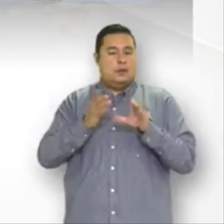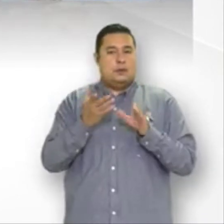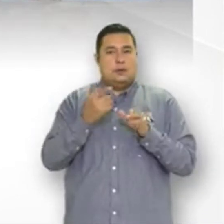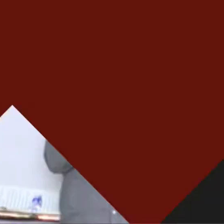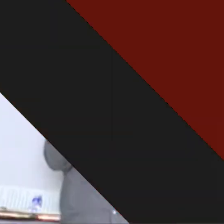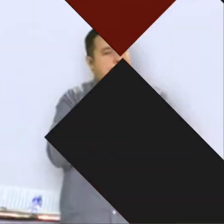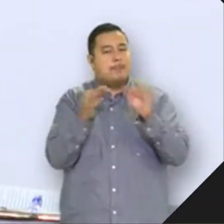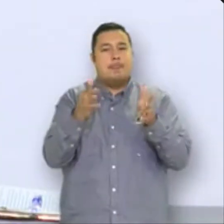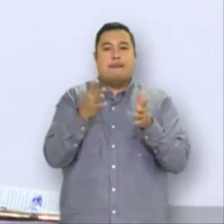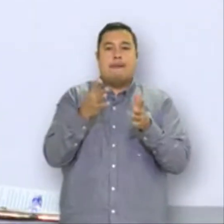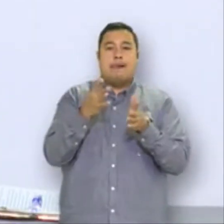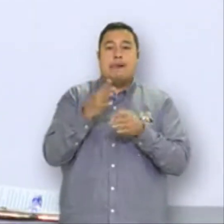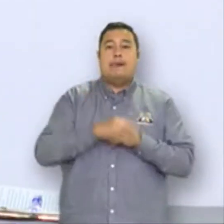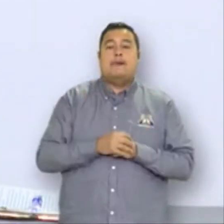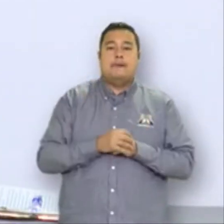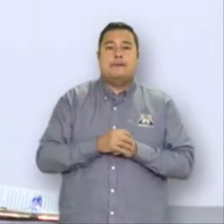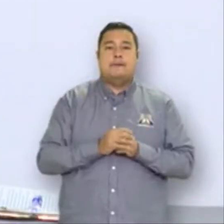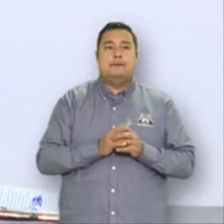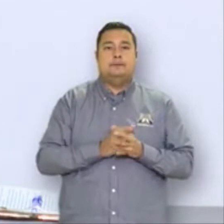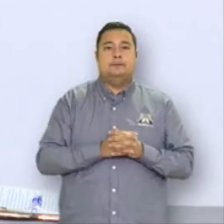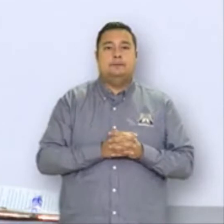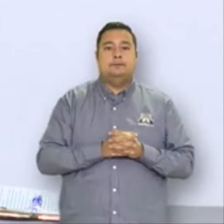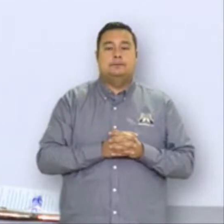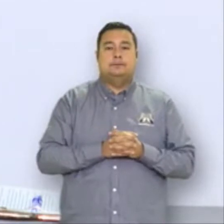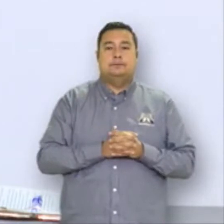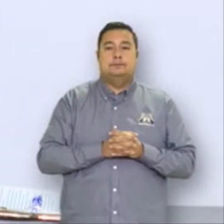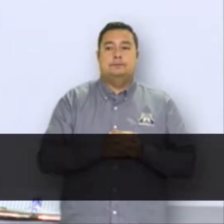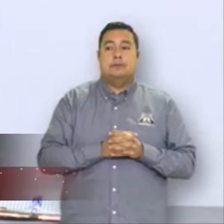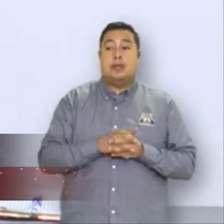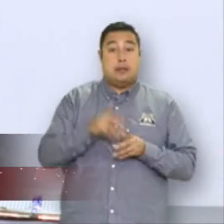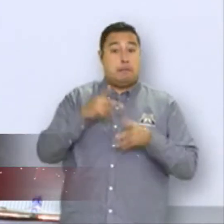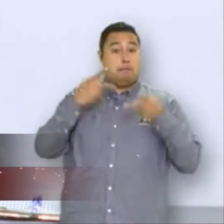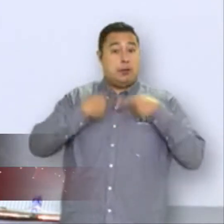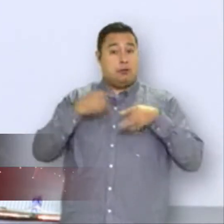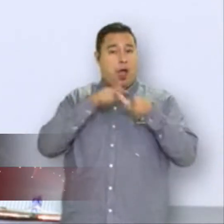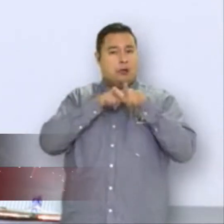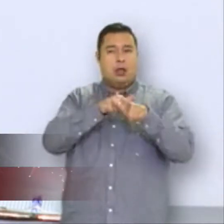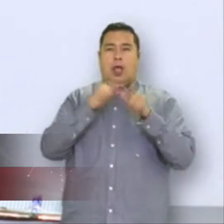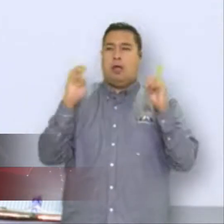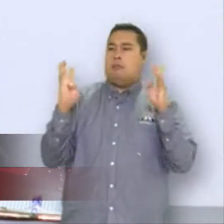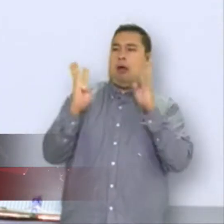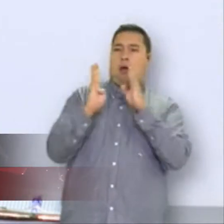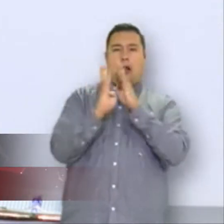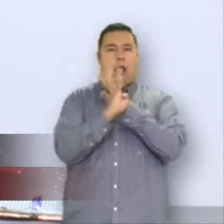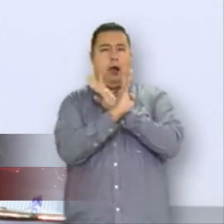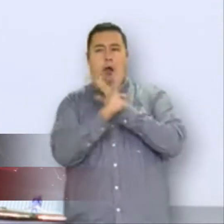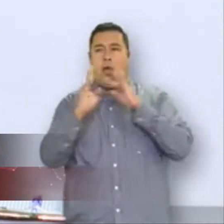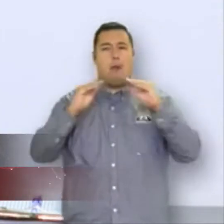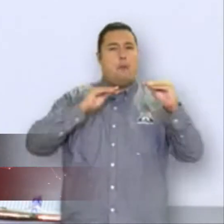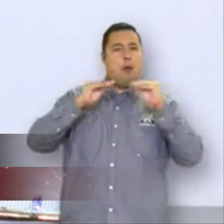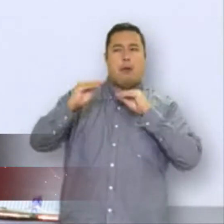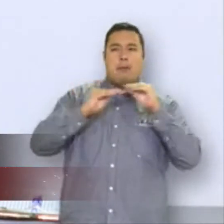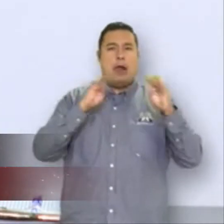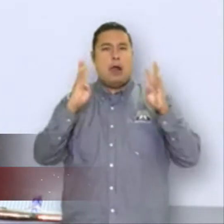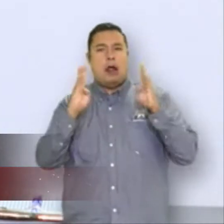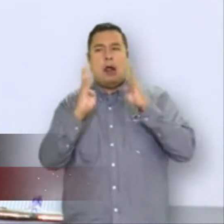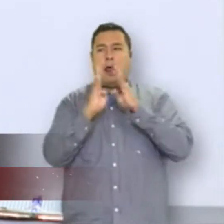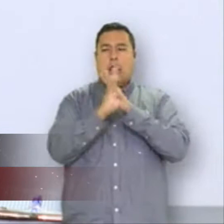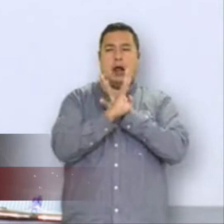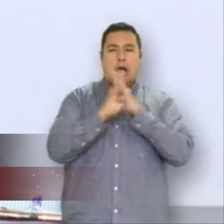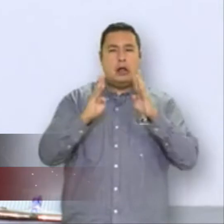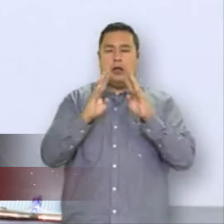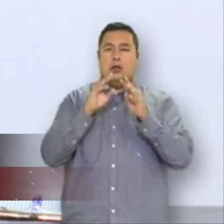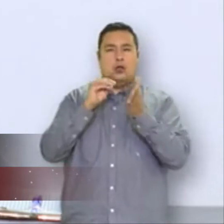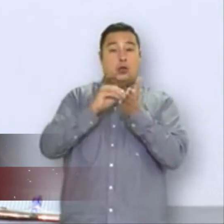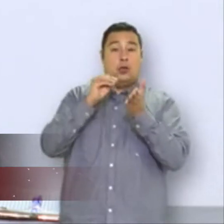sanitaria. Mientras no detengamos la movilidad, mientras dejemos de hacer